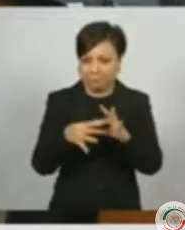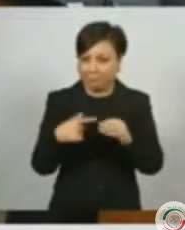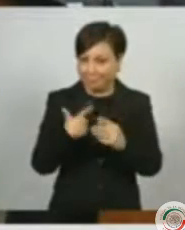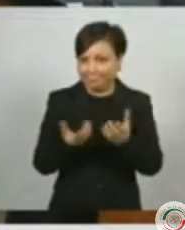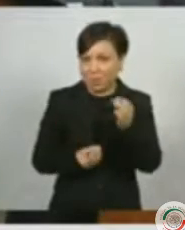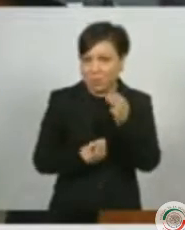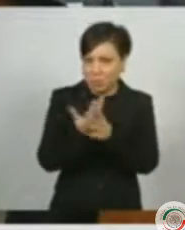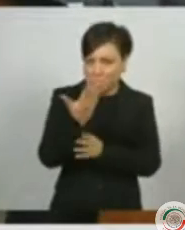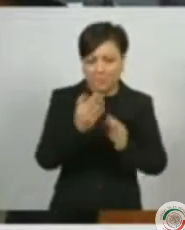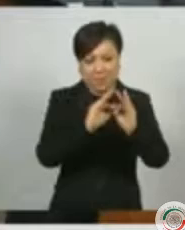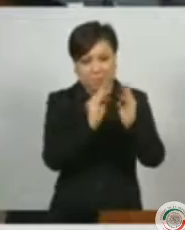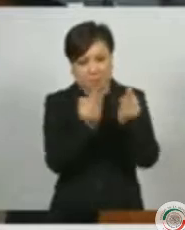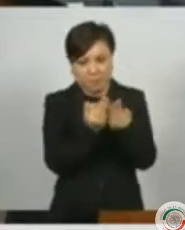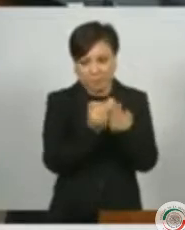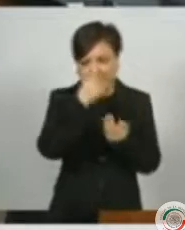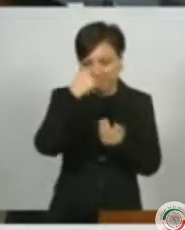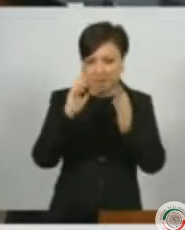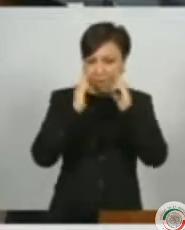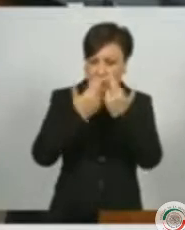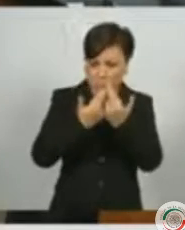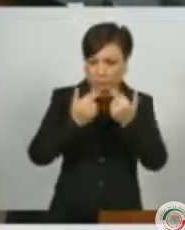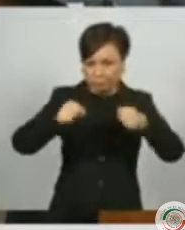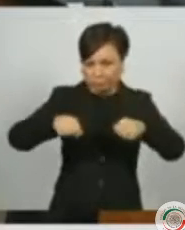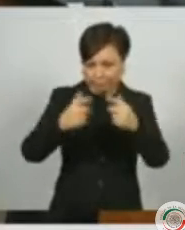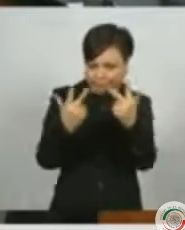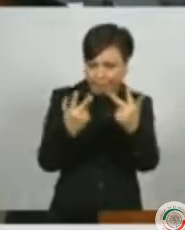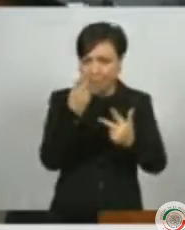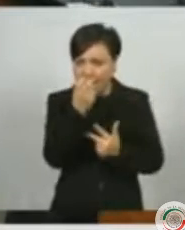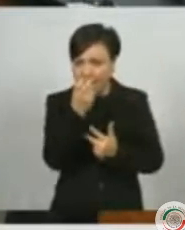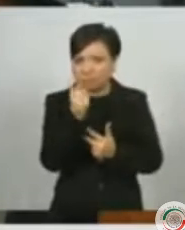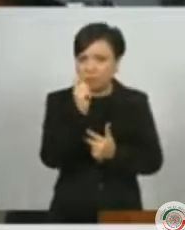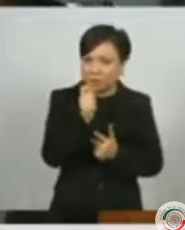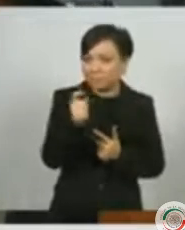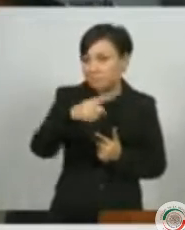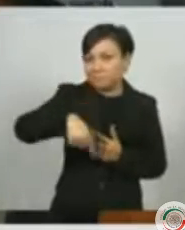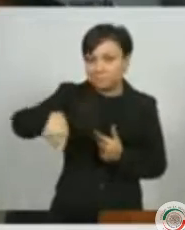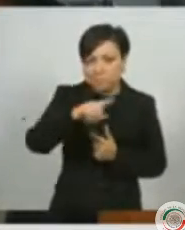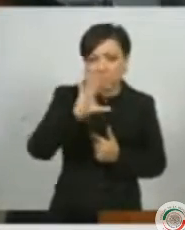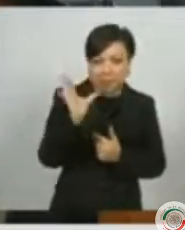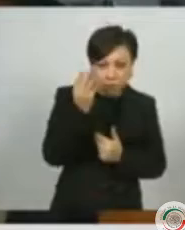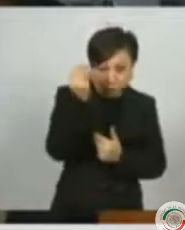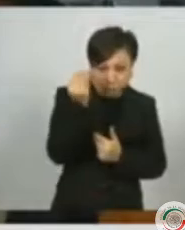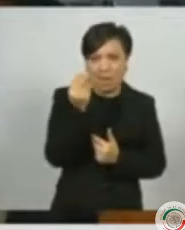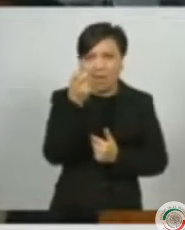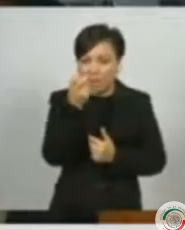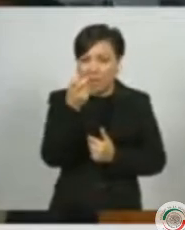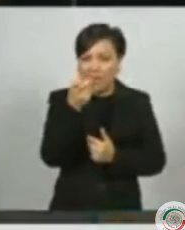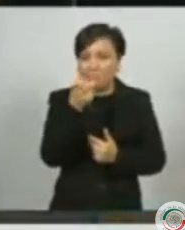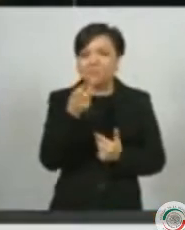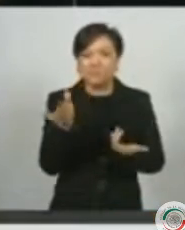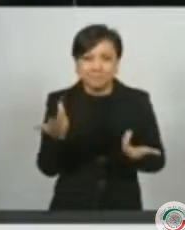formato para que la tecnología no nos aleje de la enorme